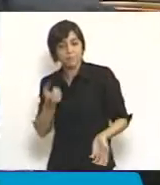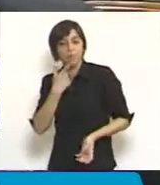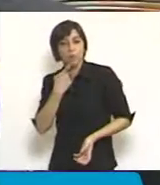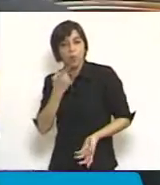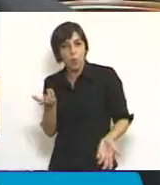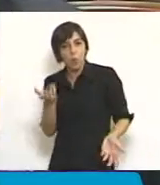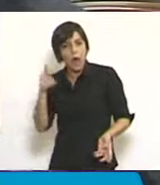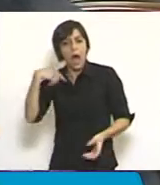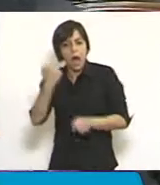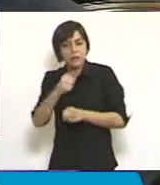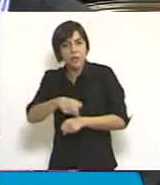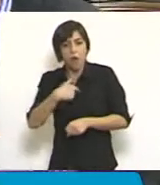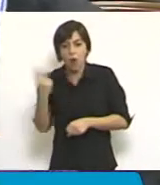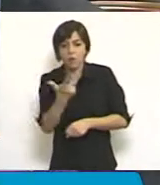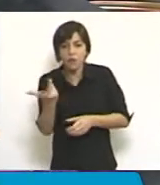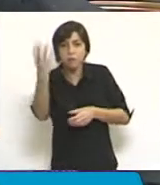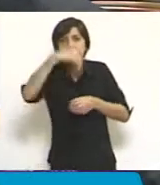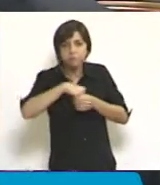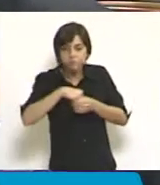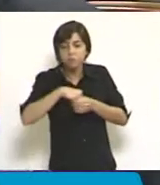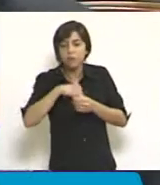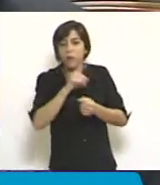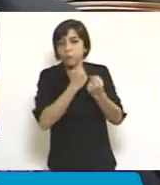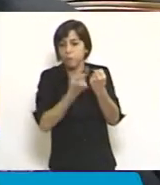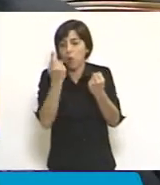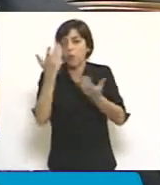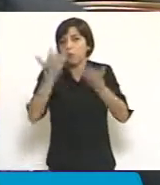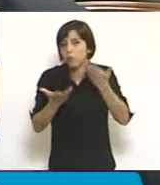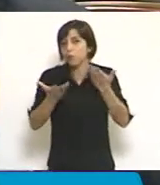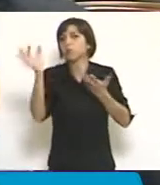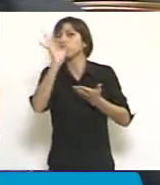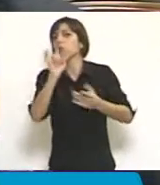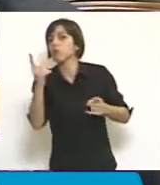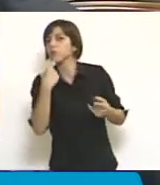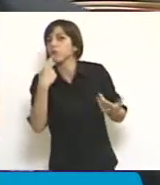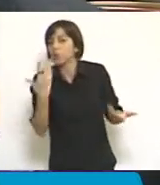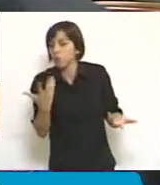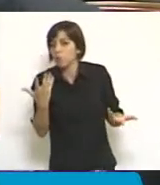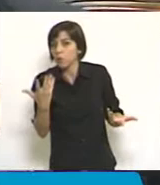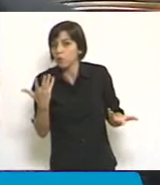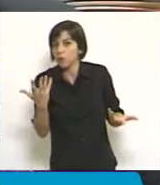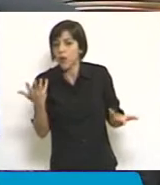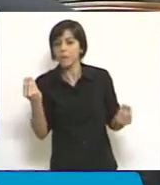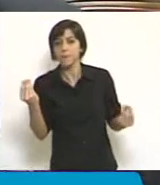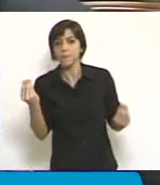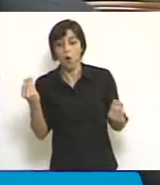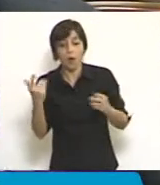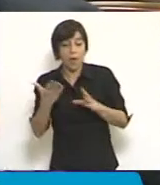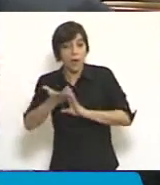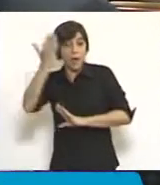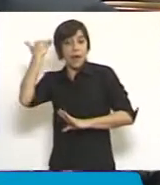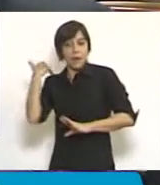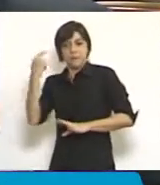integran el Poder Judicial. Que han logrado que este proceso nuevo, en lugar de ir hacia los